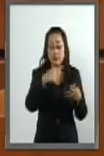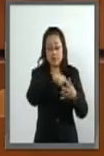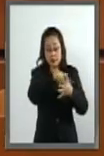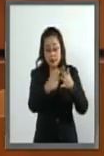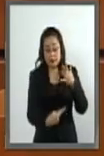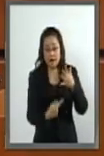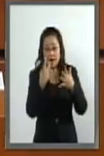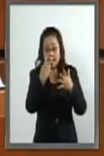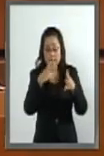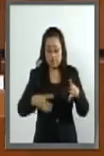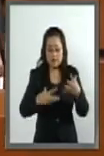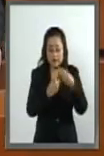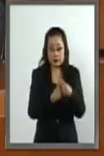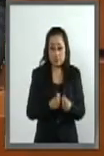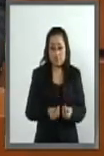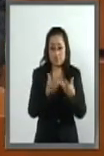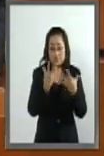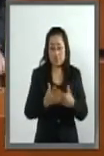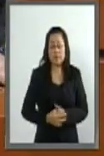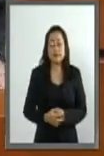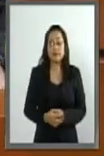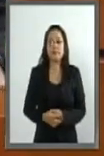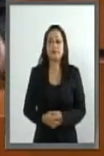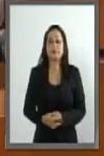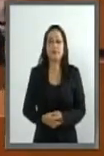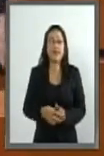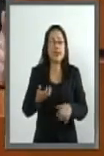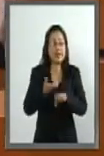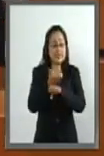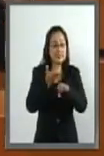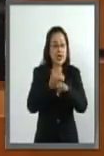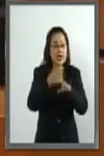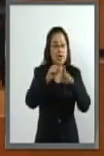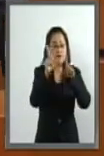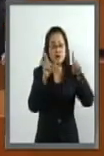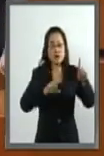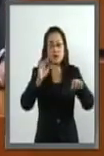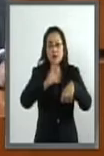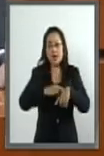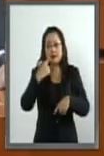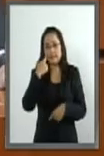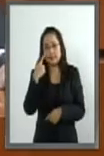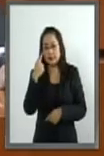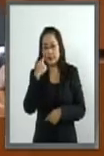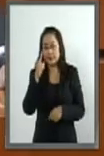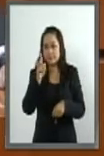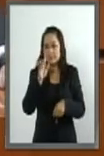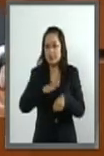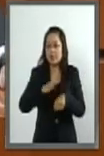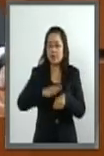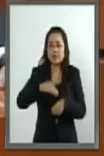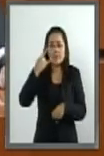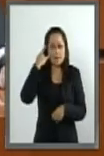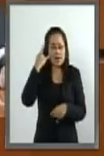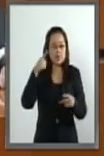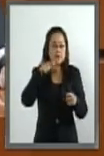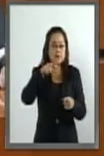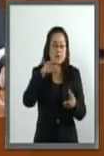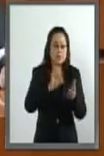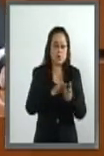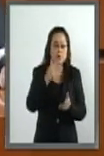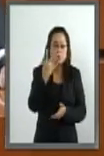Las entidades federativas con más incidencias son Campeche, 17